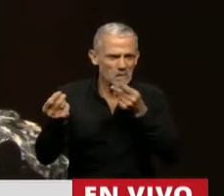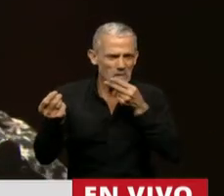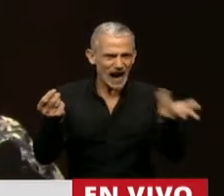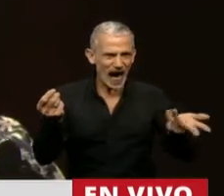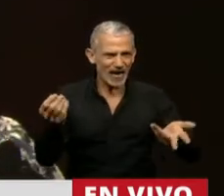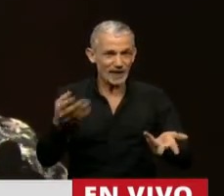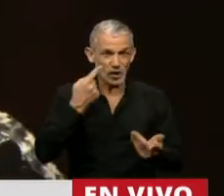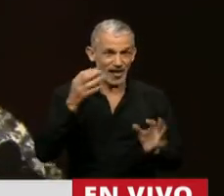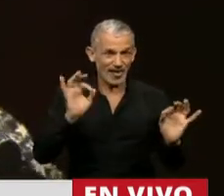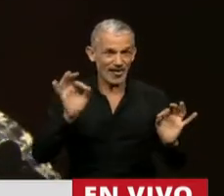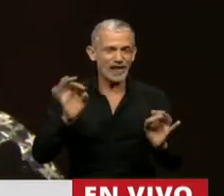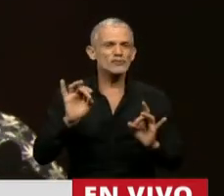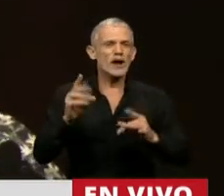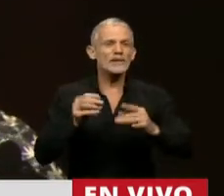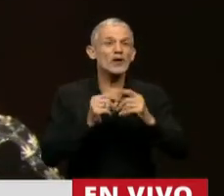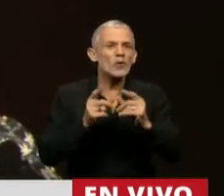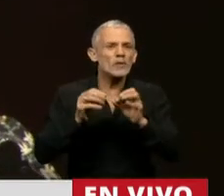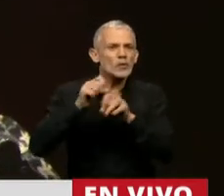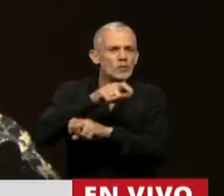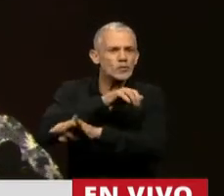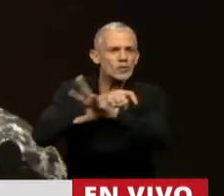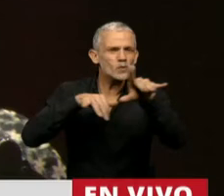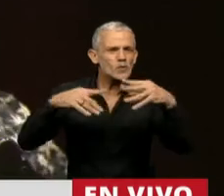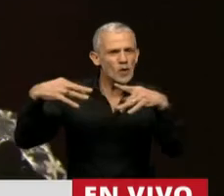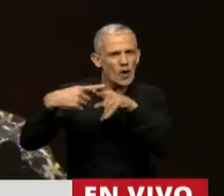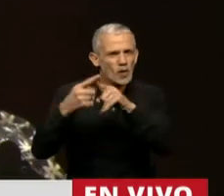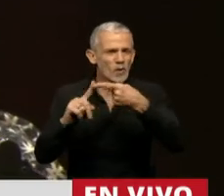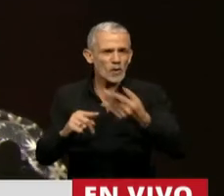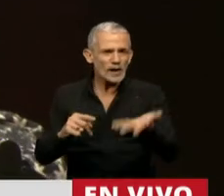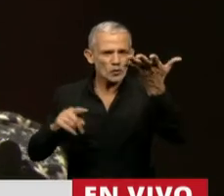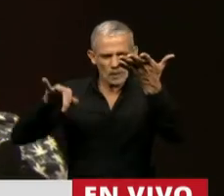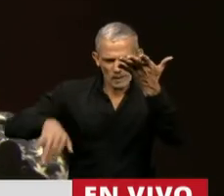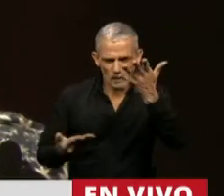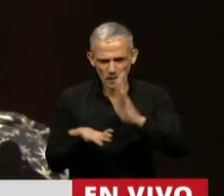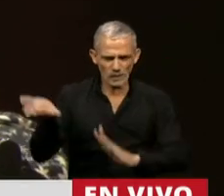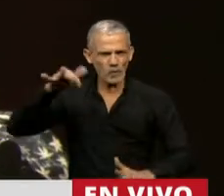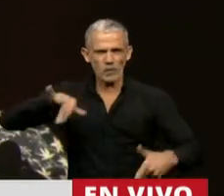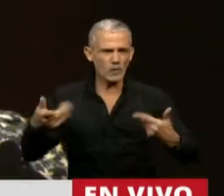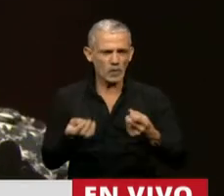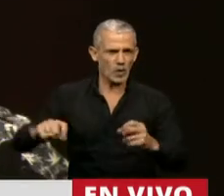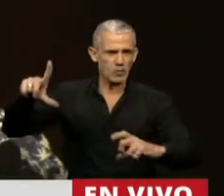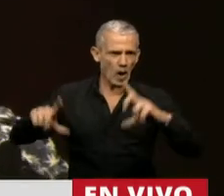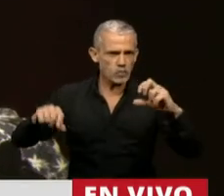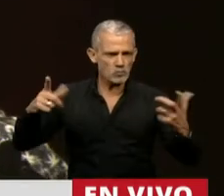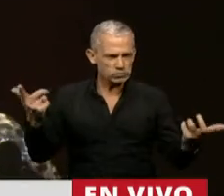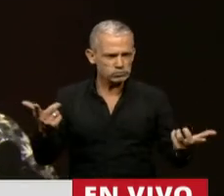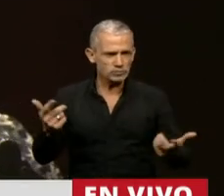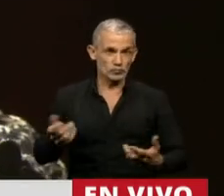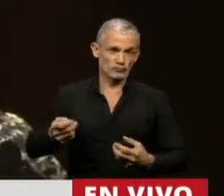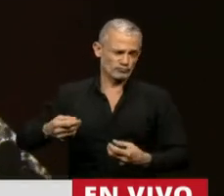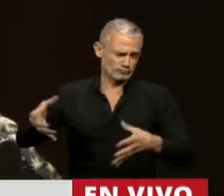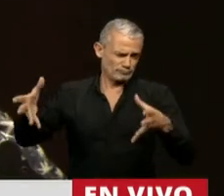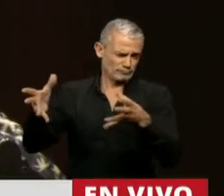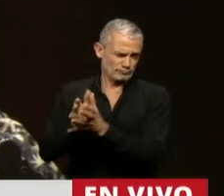lo ve, sino que estamos hablando de redes informáticas y de subas y bajas en las bolsas mundiales, es lo que hace que un puñado